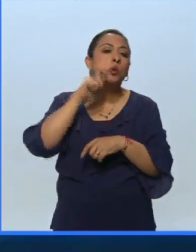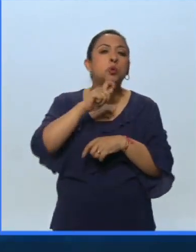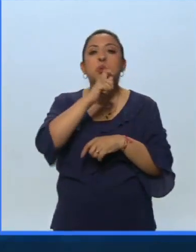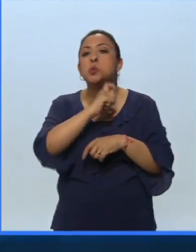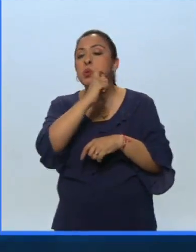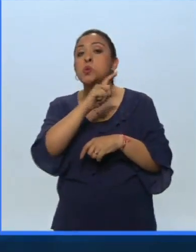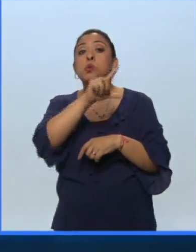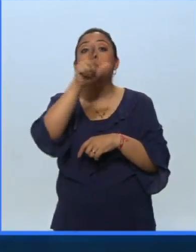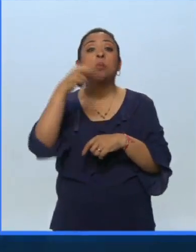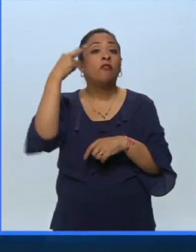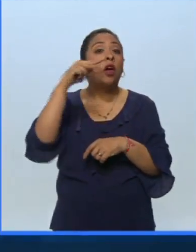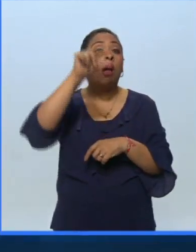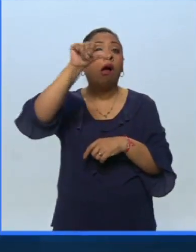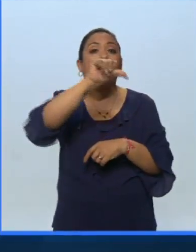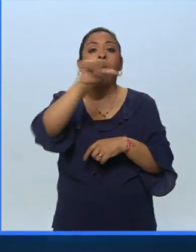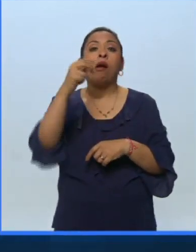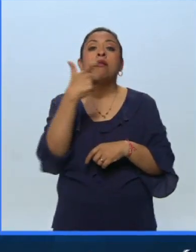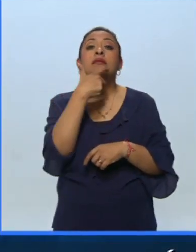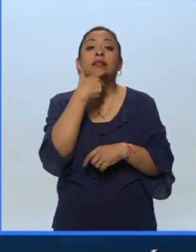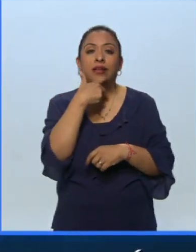luego viajó a Inglaterra